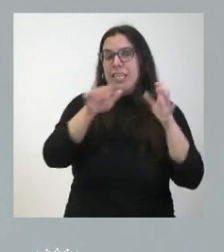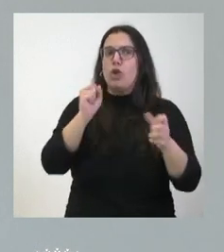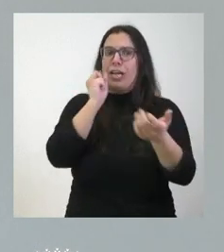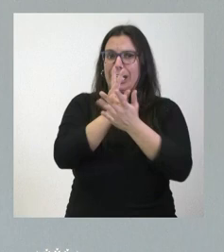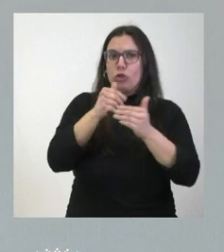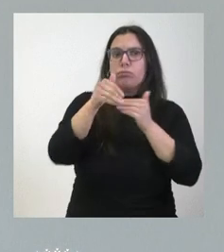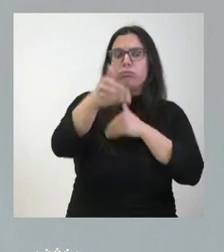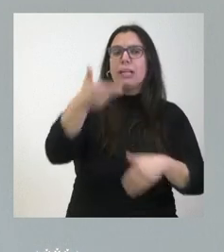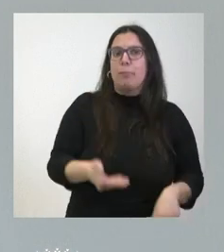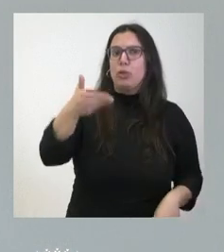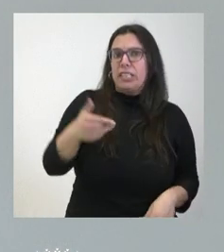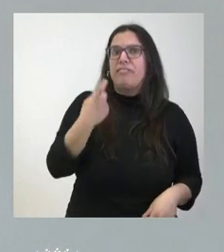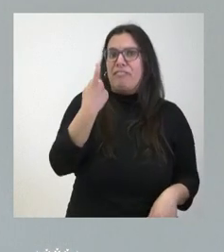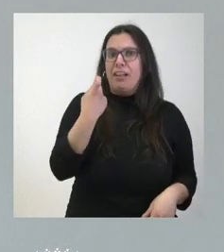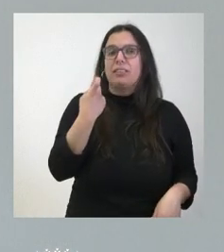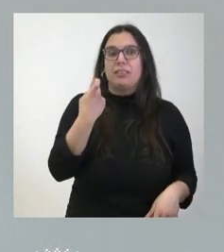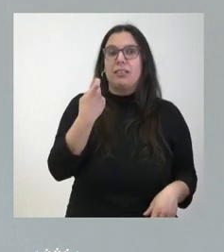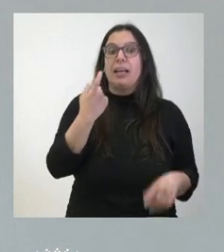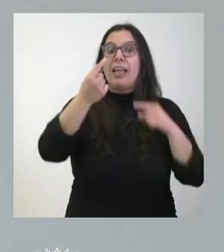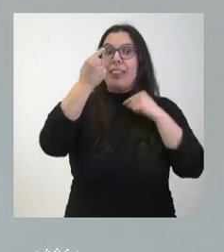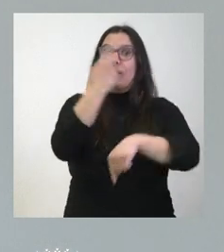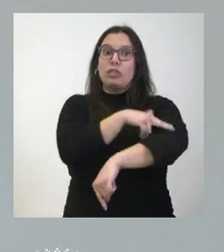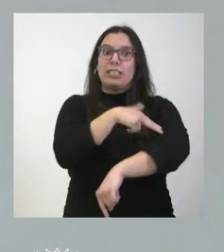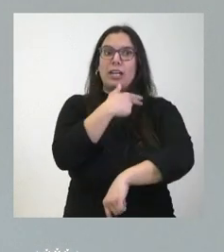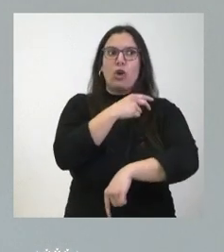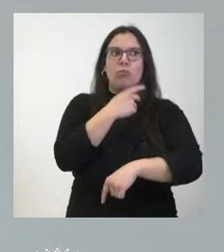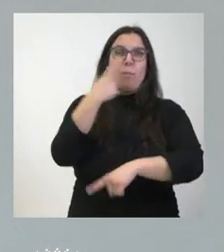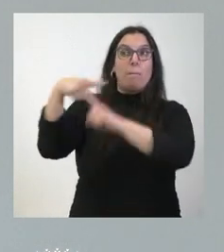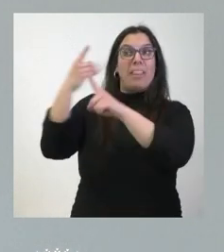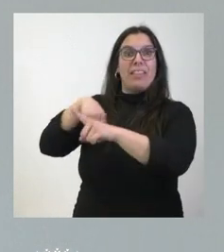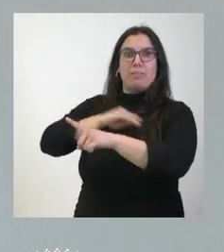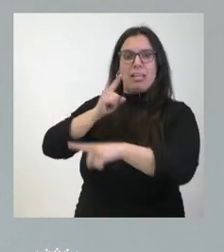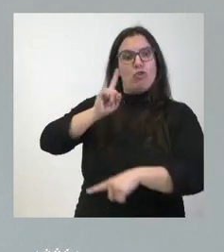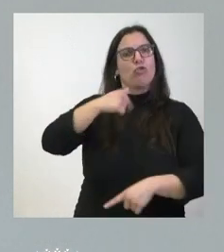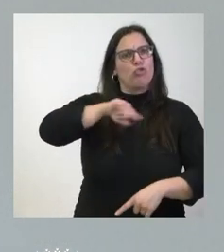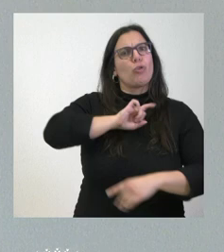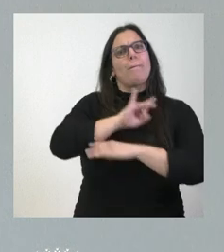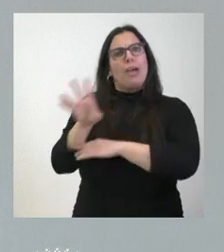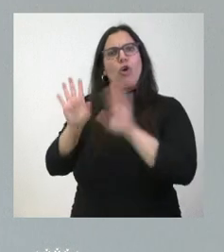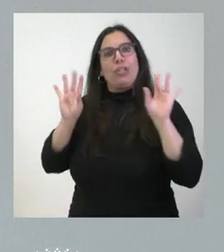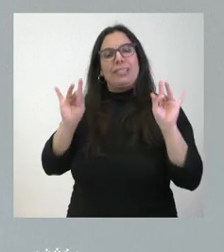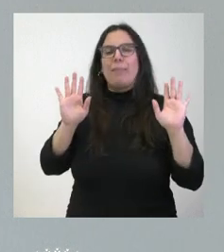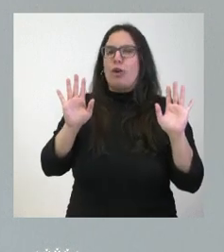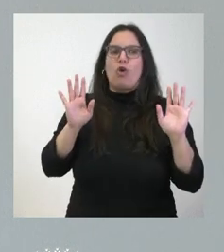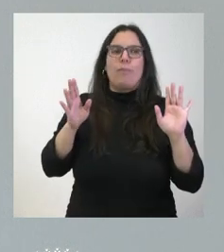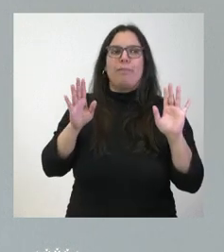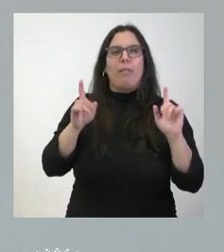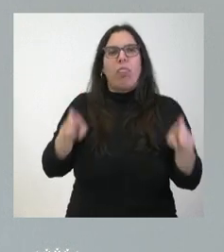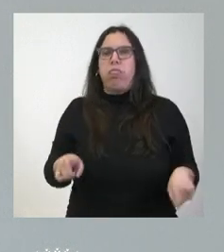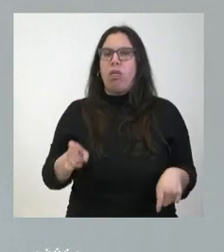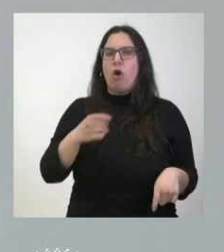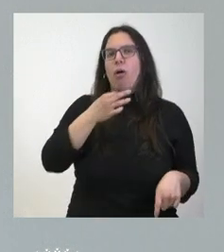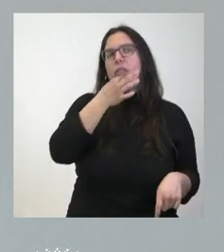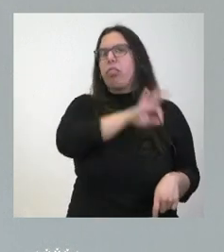importantes encima de la mesa y aunque los datos sanitarios sean claramente mejores que la media española en ningún momento debemos relajarnos, debemos